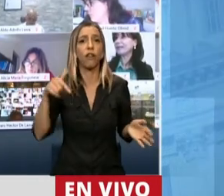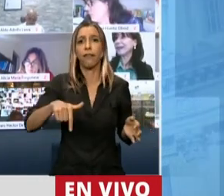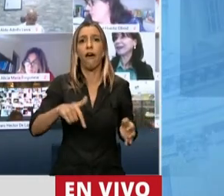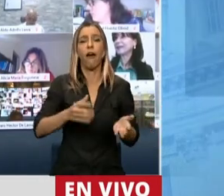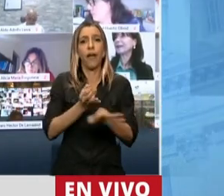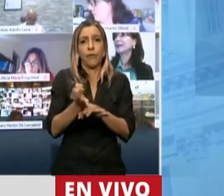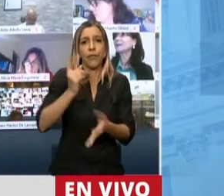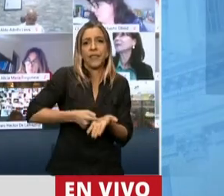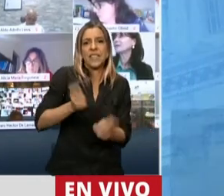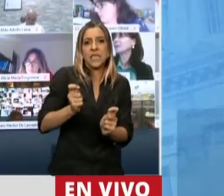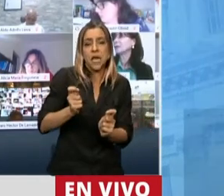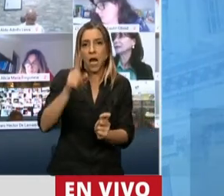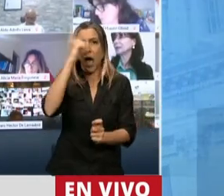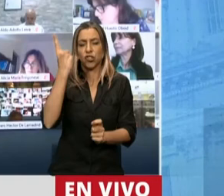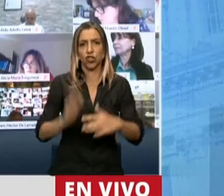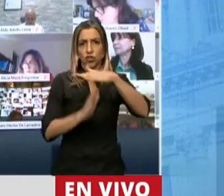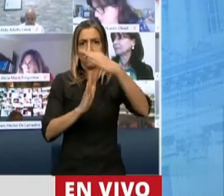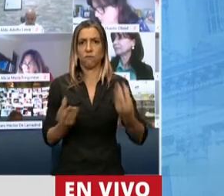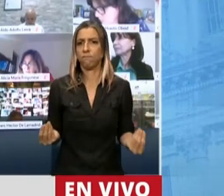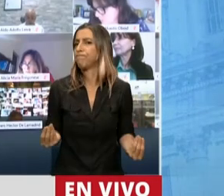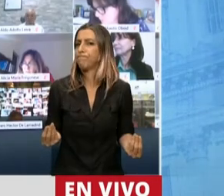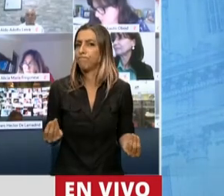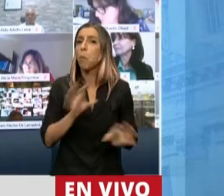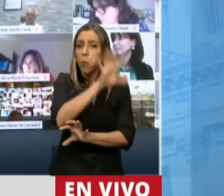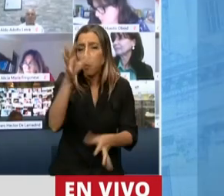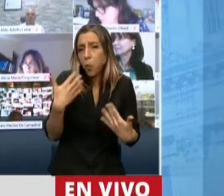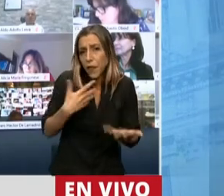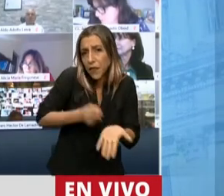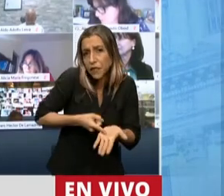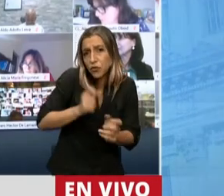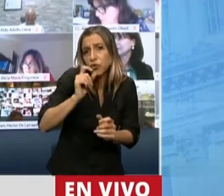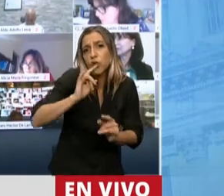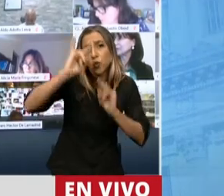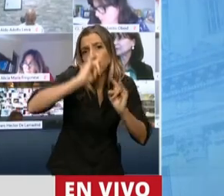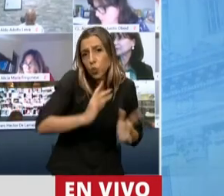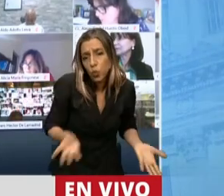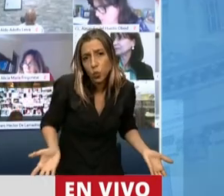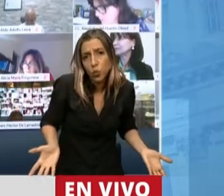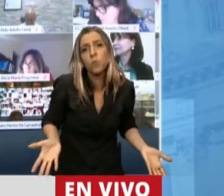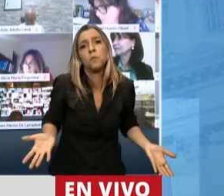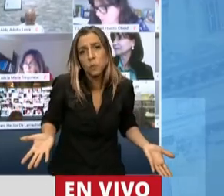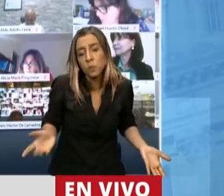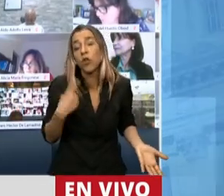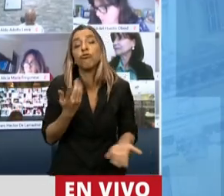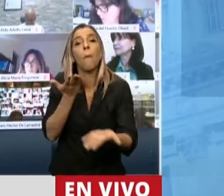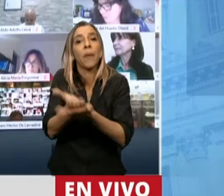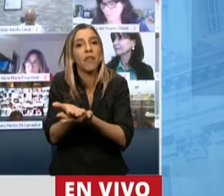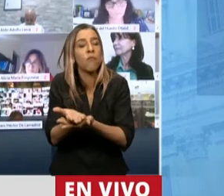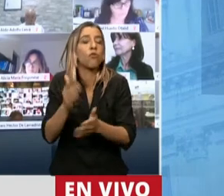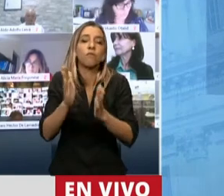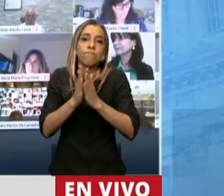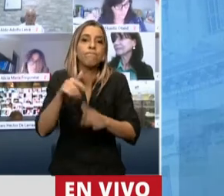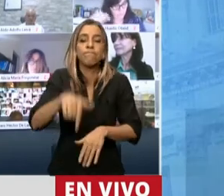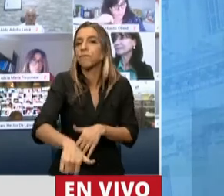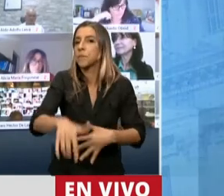Nacional. Presidente, para ir cerrando, ¿qué pedimos? Pedimos que se declare la emergencia, que la